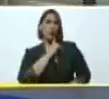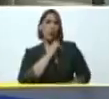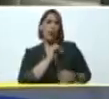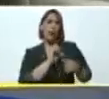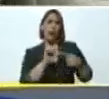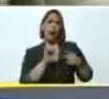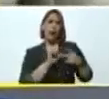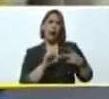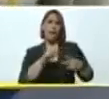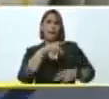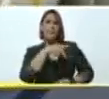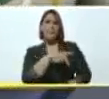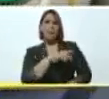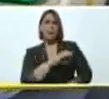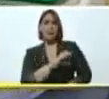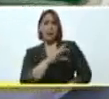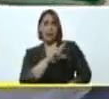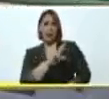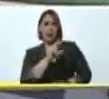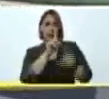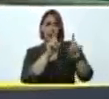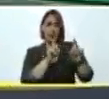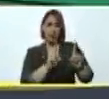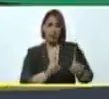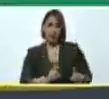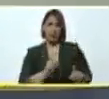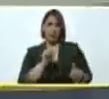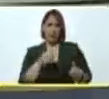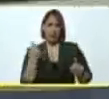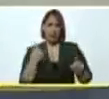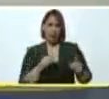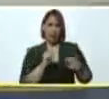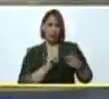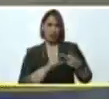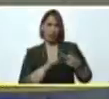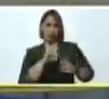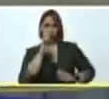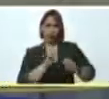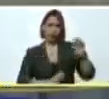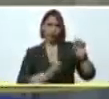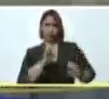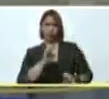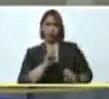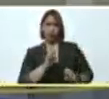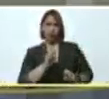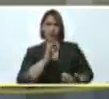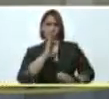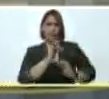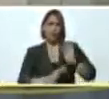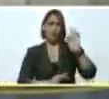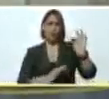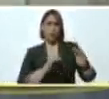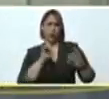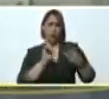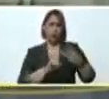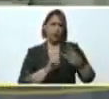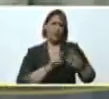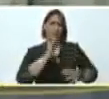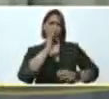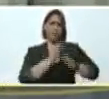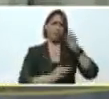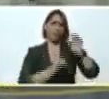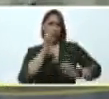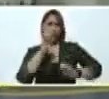pre-PCR. Aquí tenemos para diagnóstico molecular de virus, diagnóstico serológico de virus.